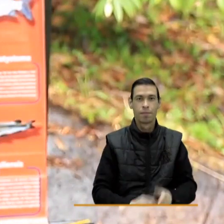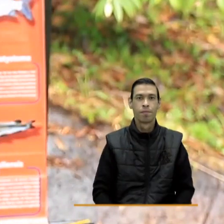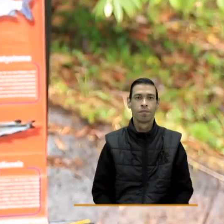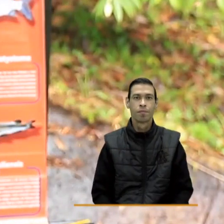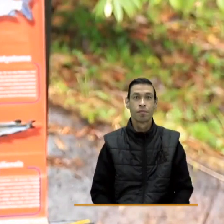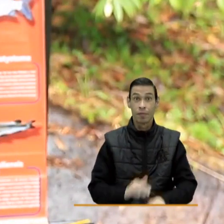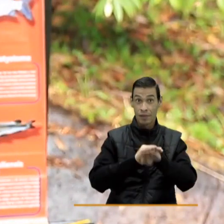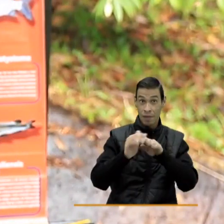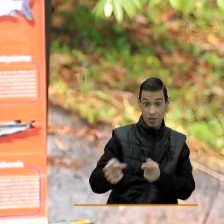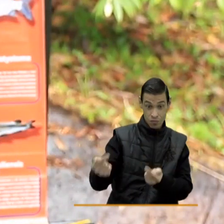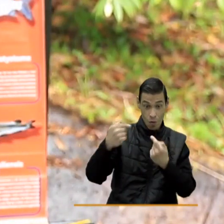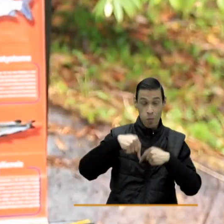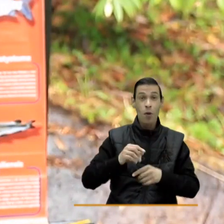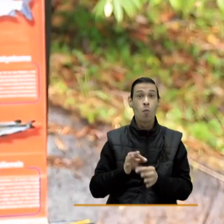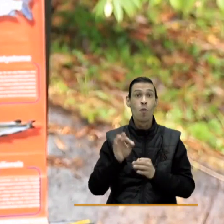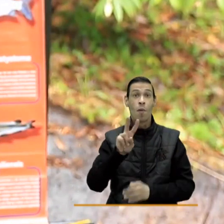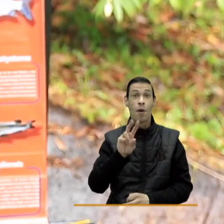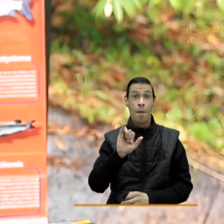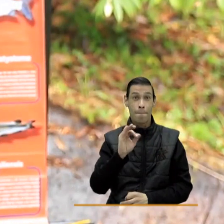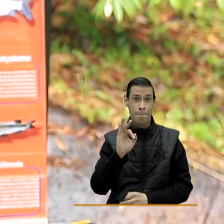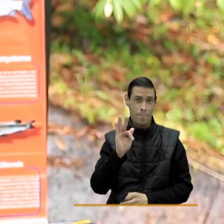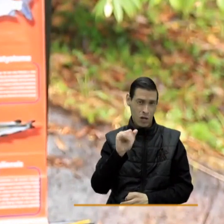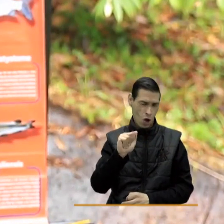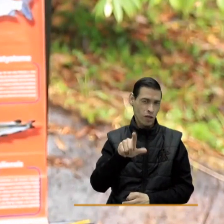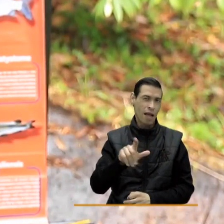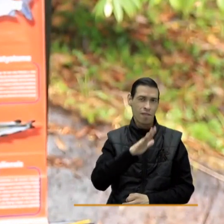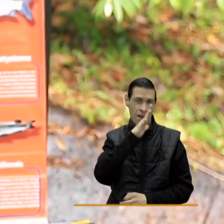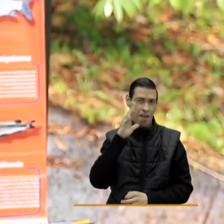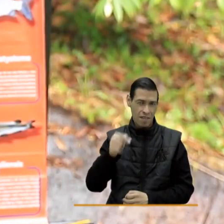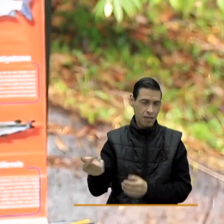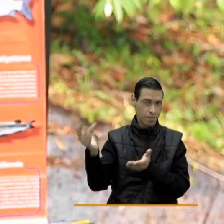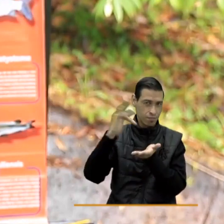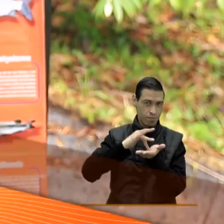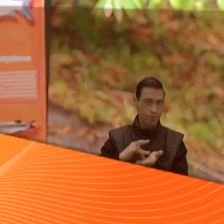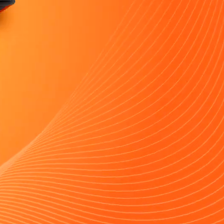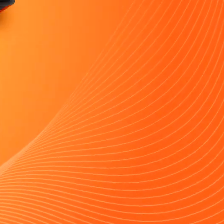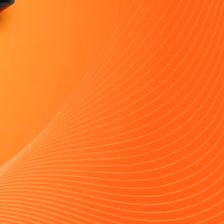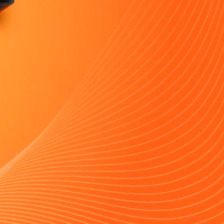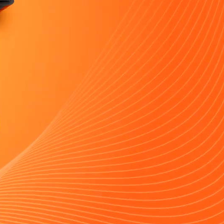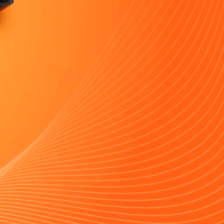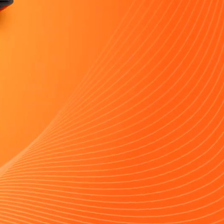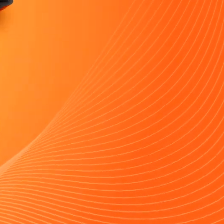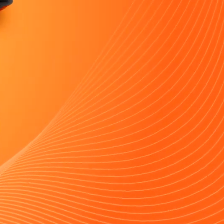Villa Falien ubicada en Biotaco en Dinamarca en la vereda Florencia.